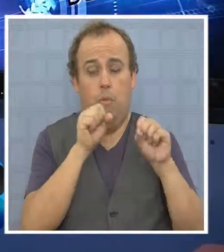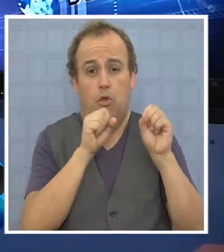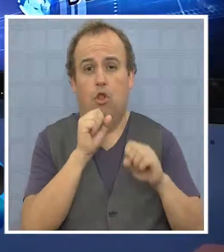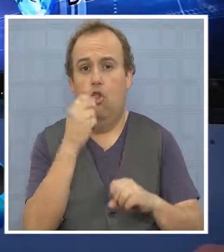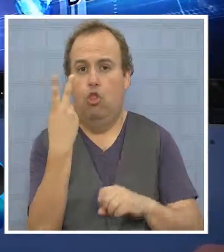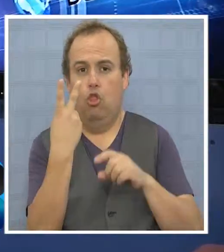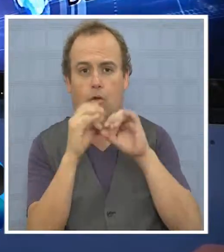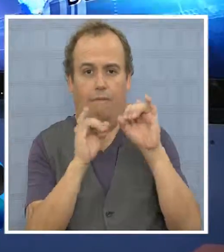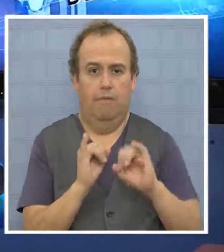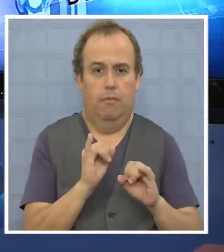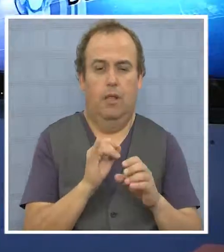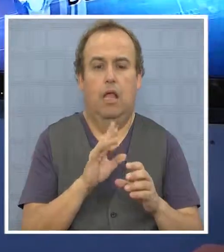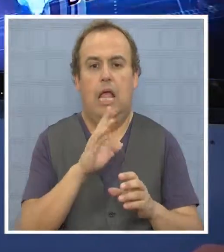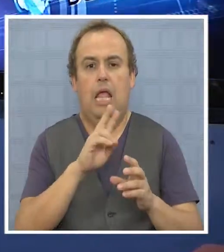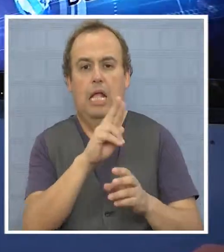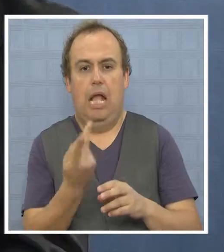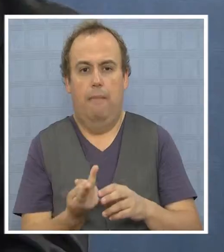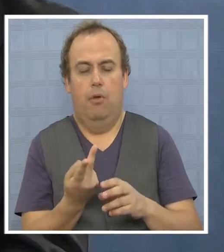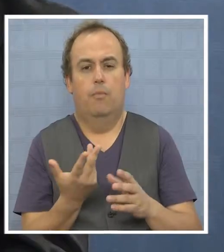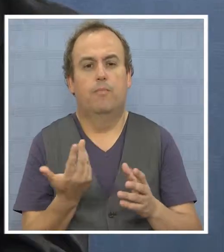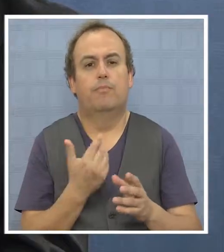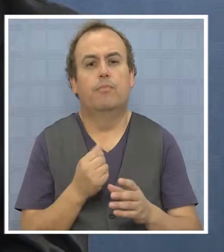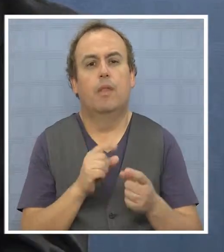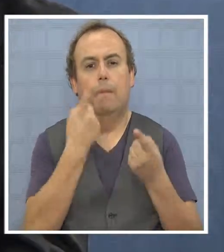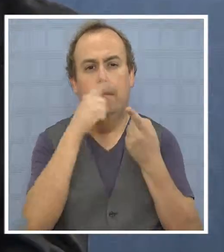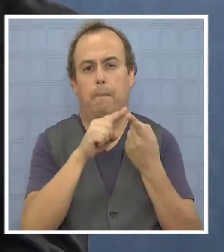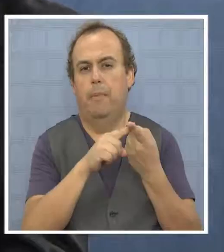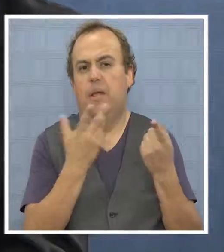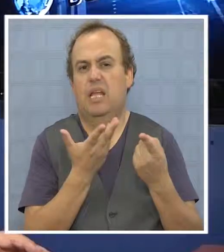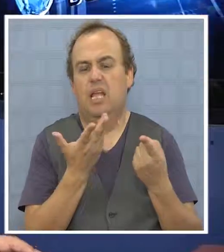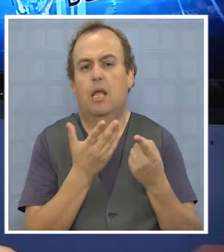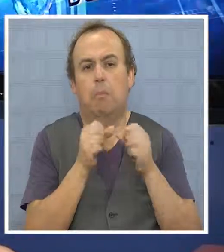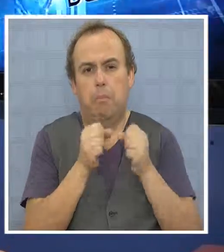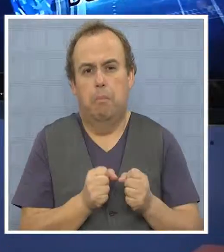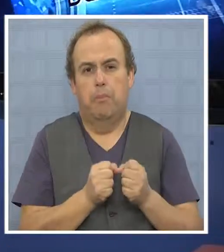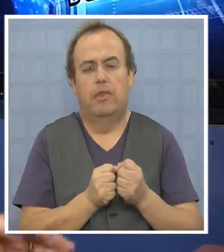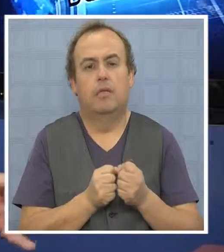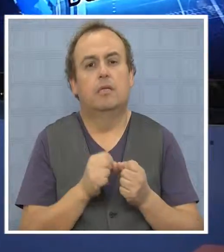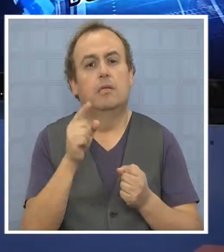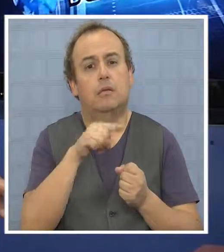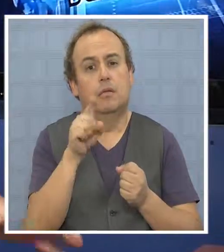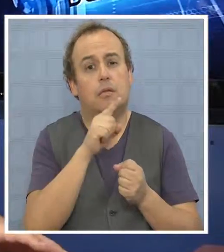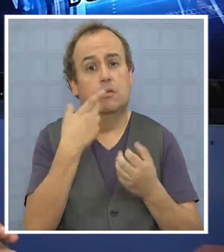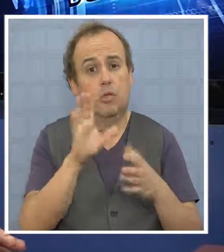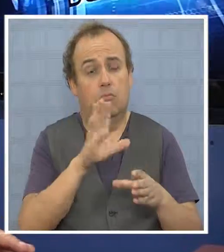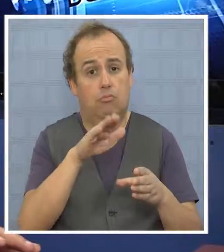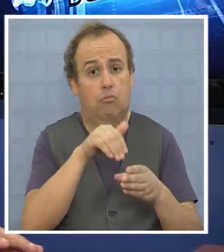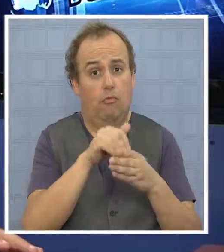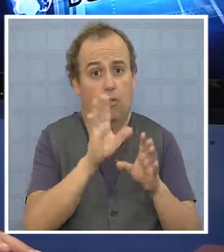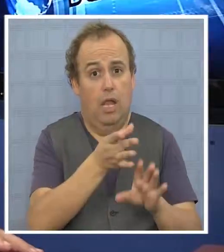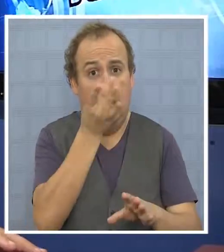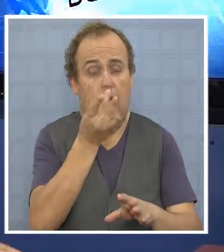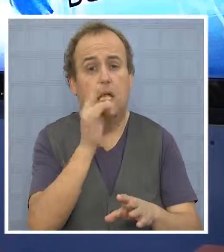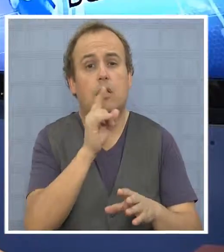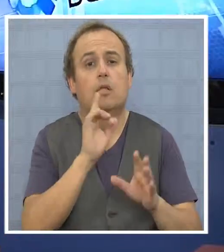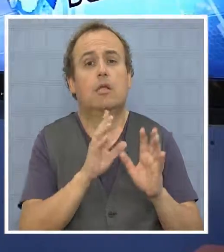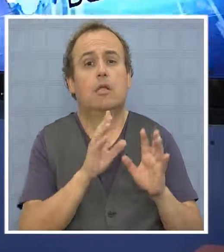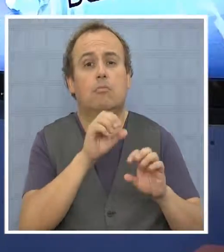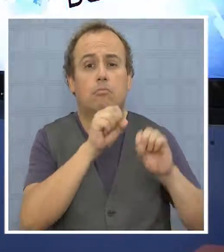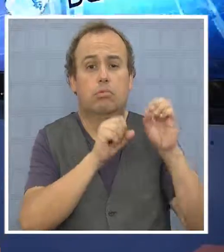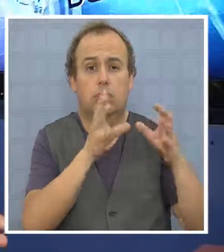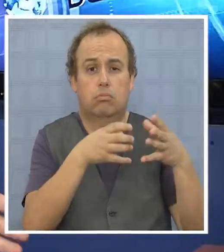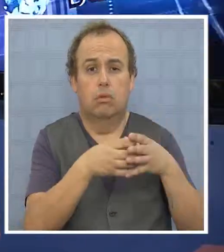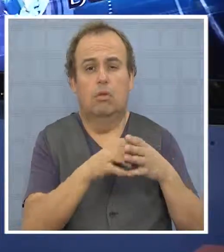hemos propuesto dos alternativas de cambio al binominal. Una que establece un cubo compensatorio que permitiría, si se llega a esa alternativa,